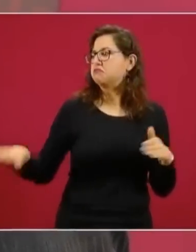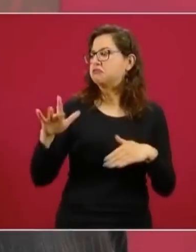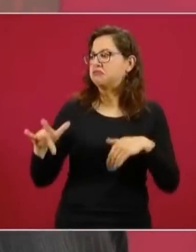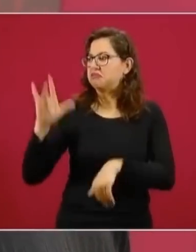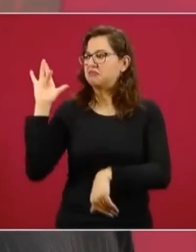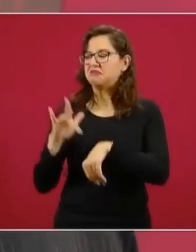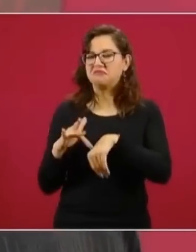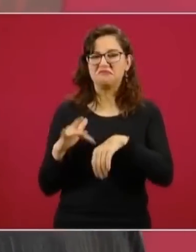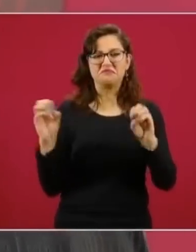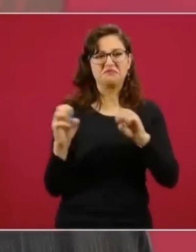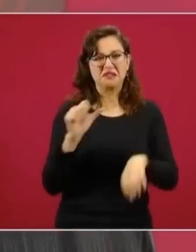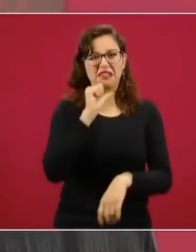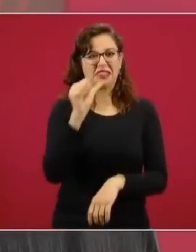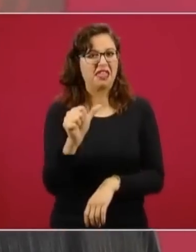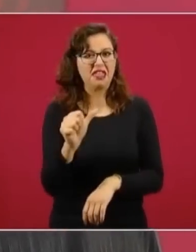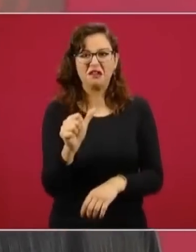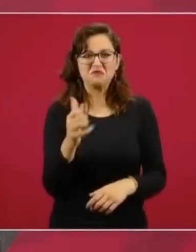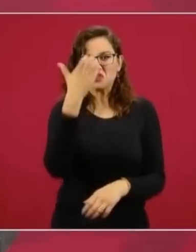transformar esa realidad,